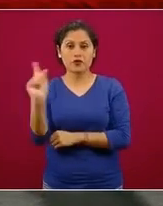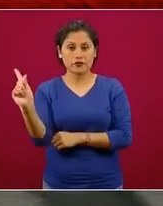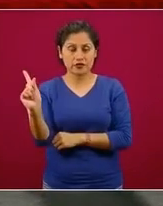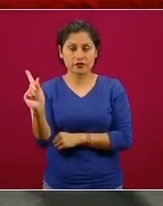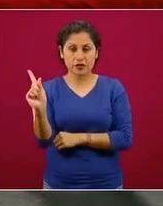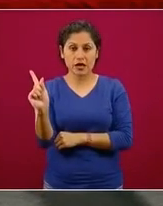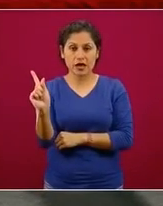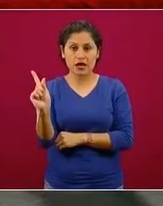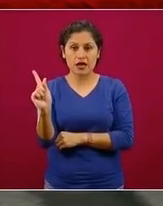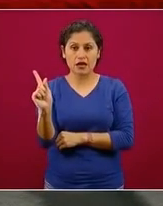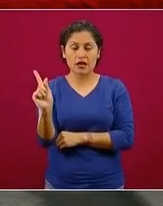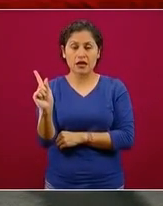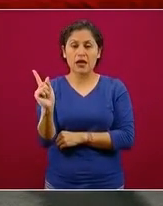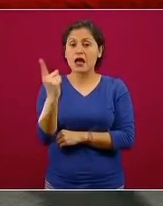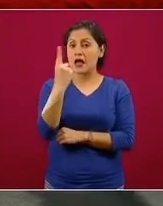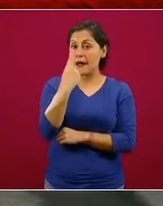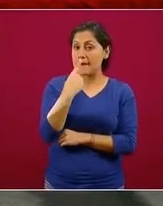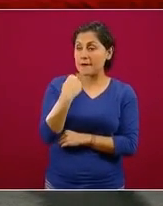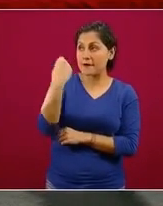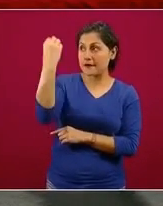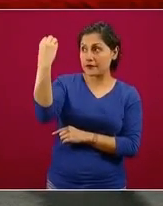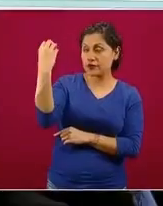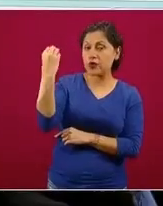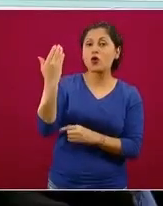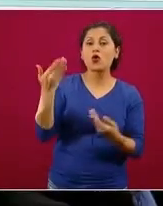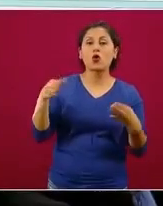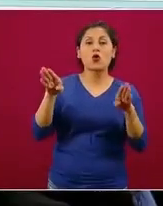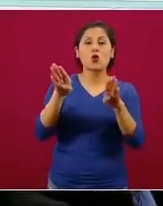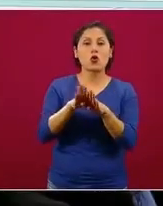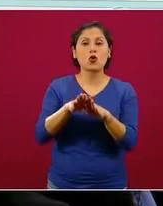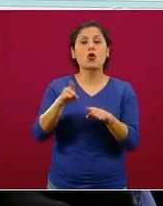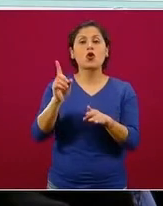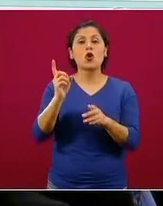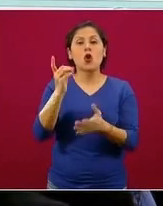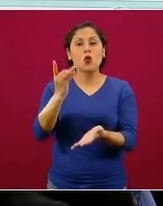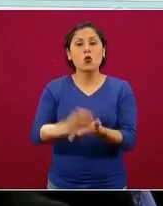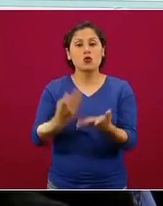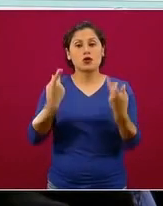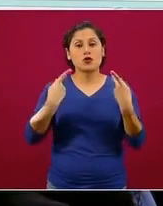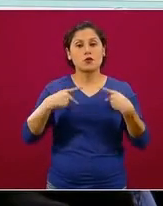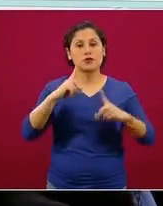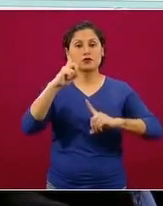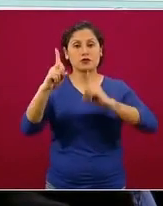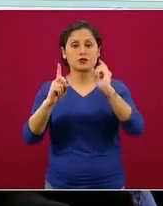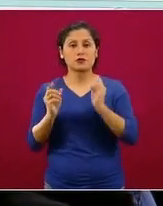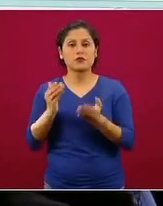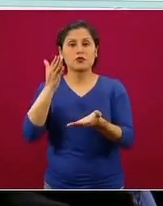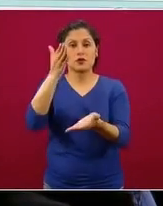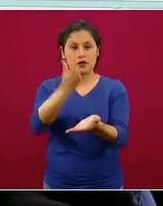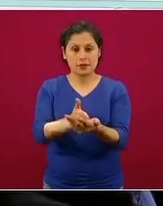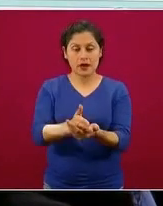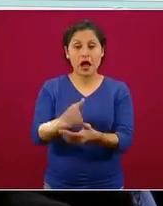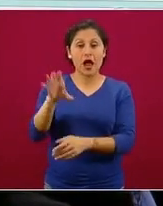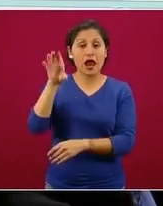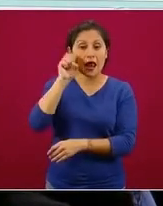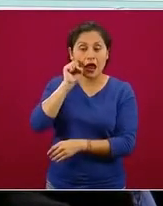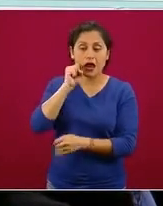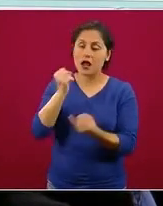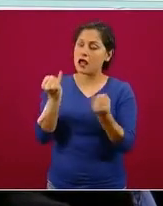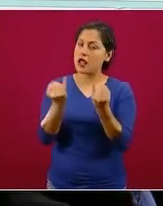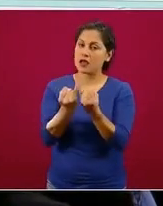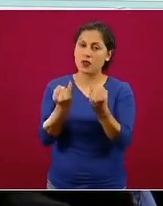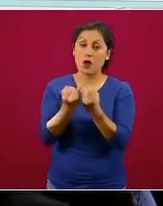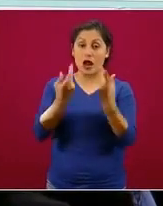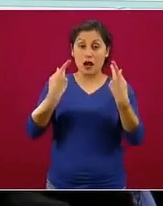en rojo juegos a puerta cerrada continúan de la misma manera en Naranja, sin público, sin